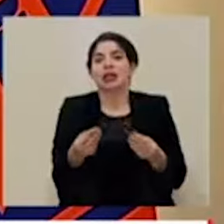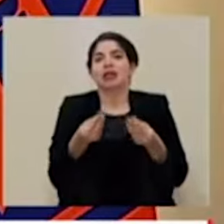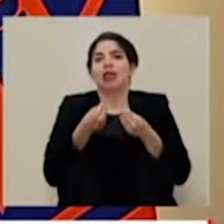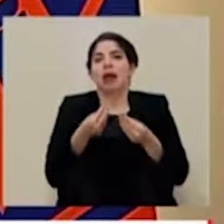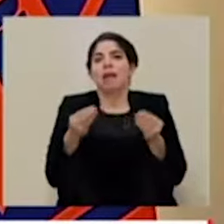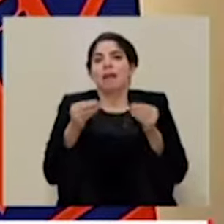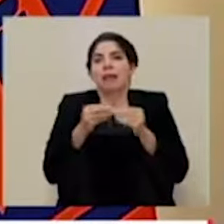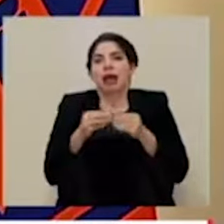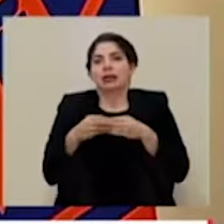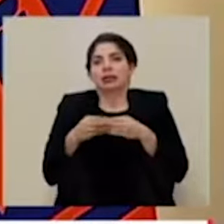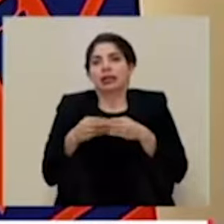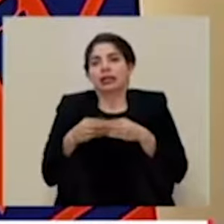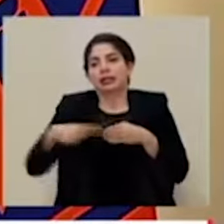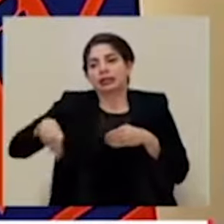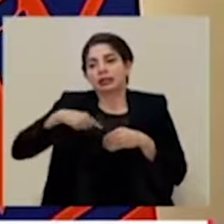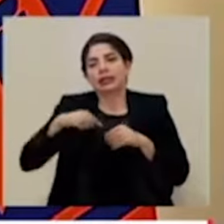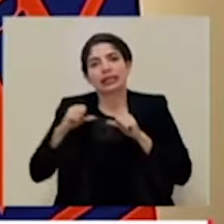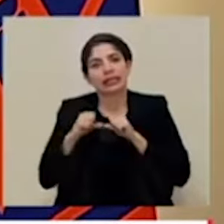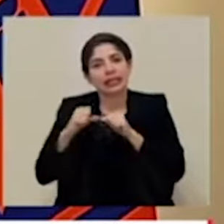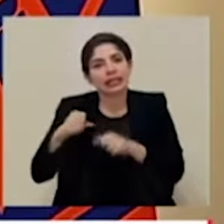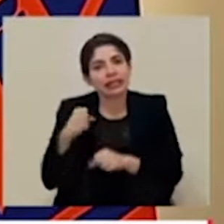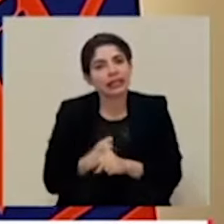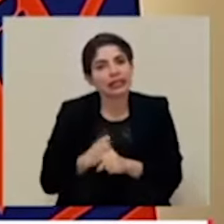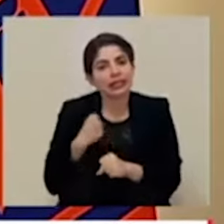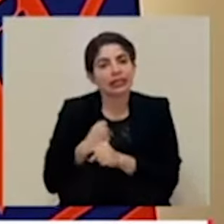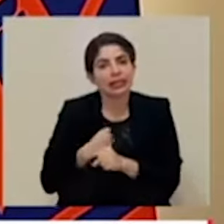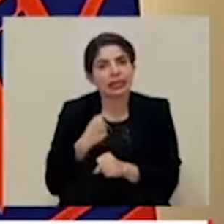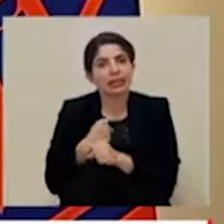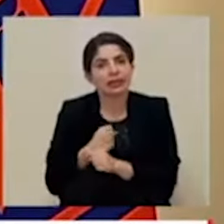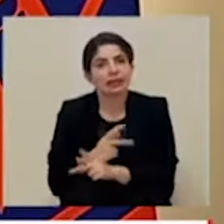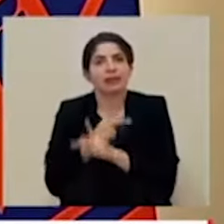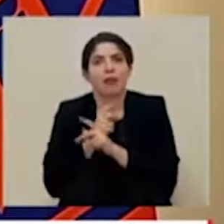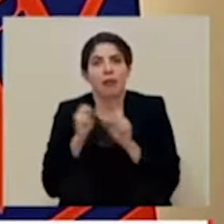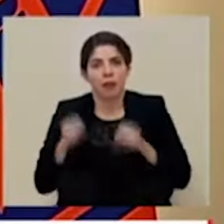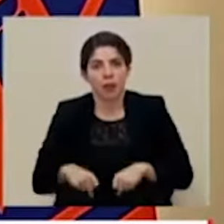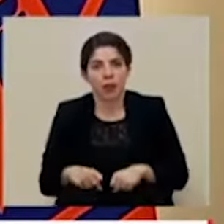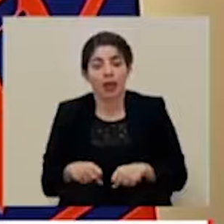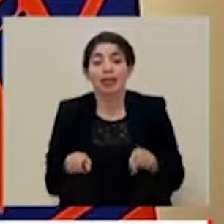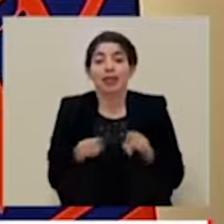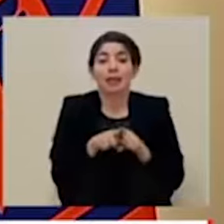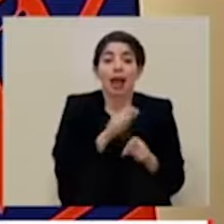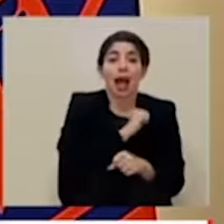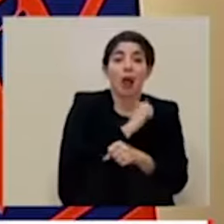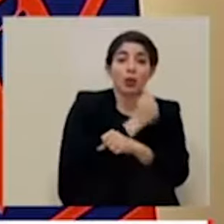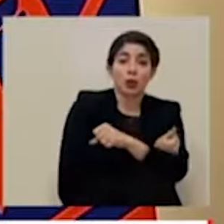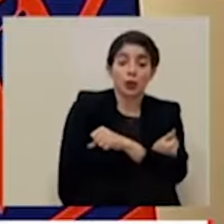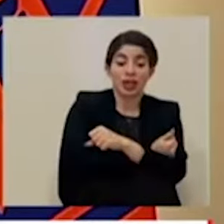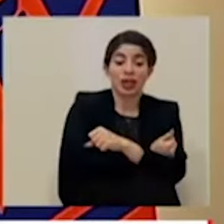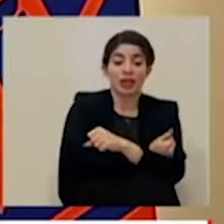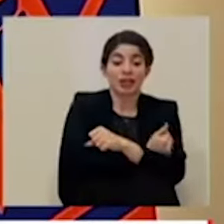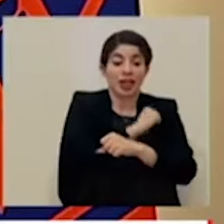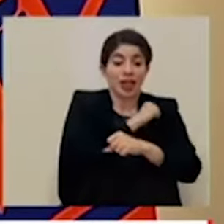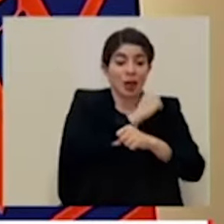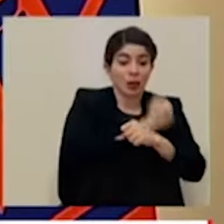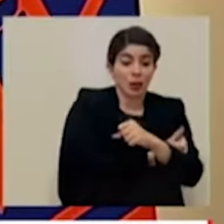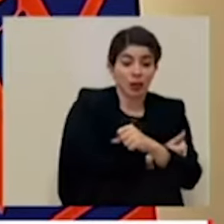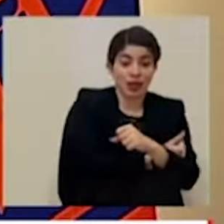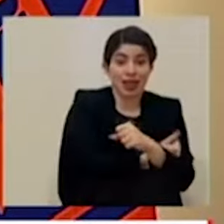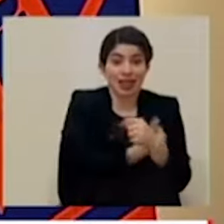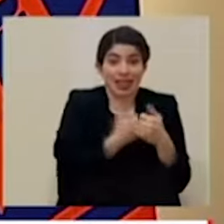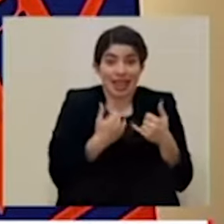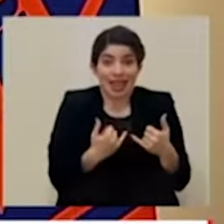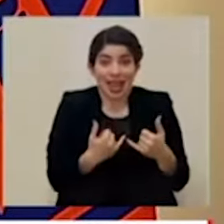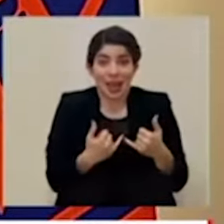para poder seguir trabajando en los temas de prevención y también que las autoridades que están en esa